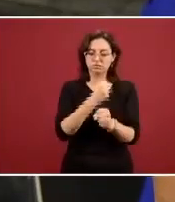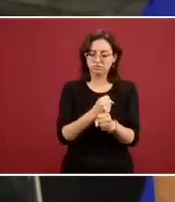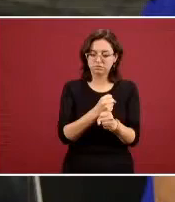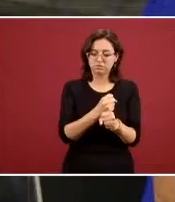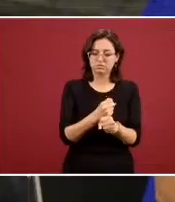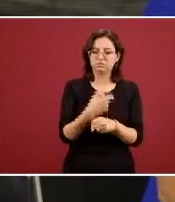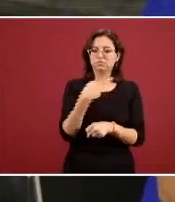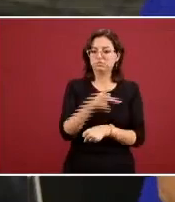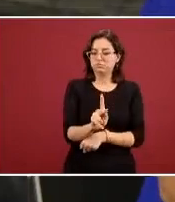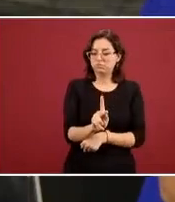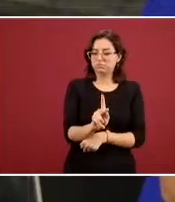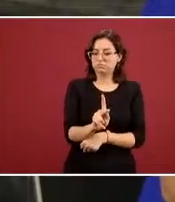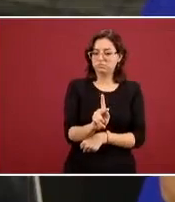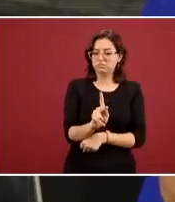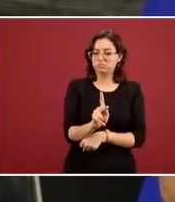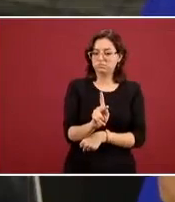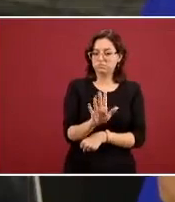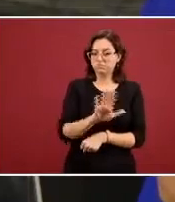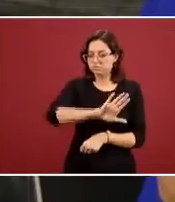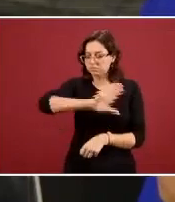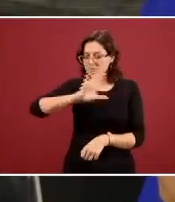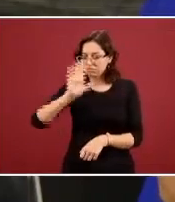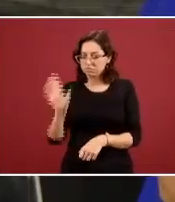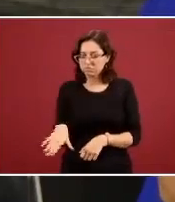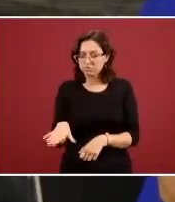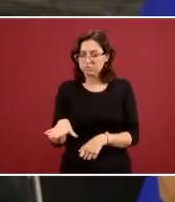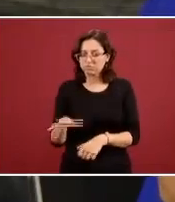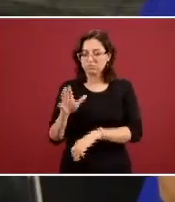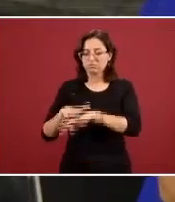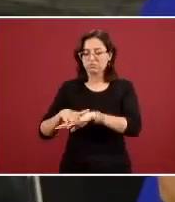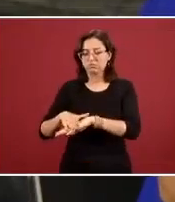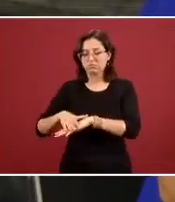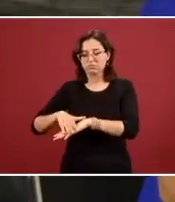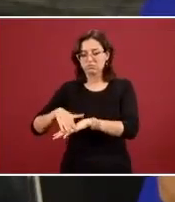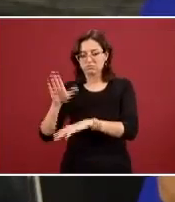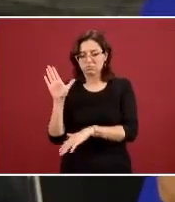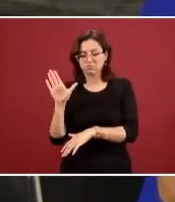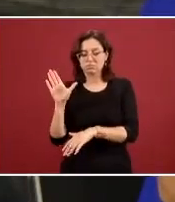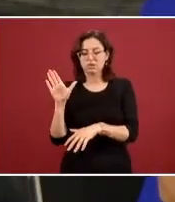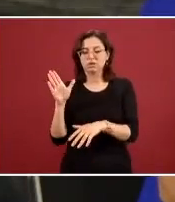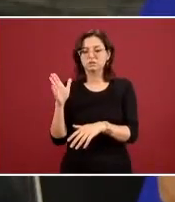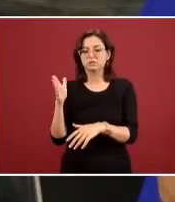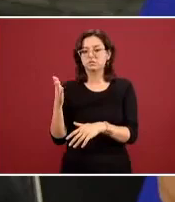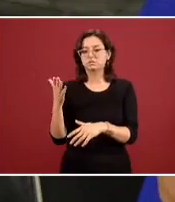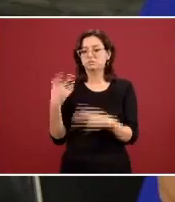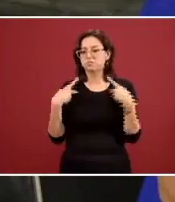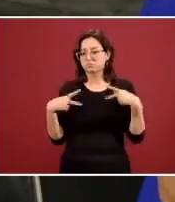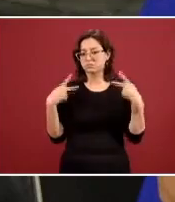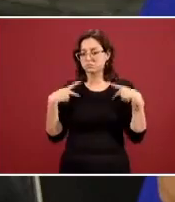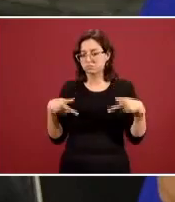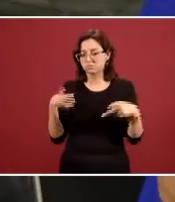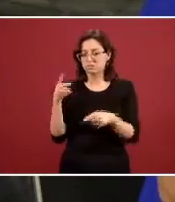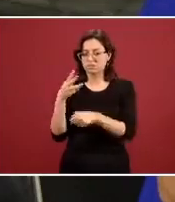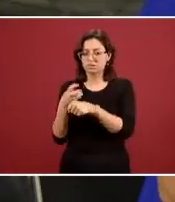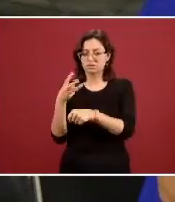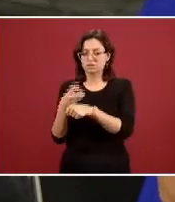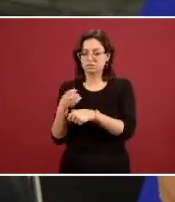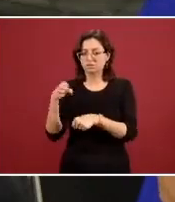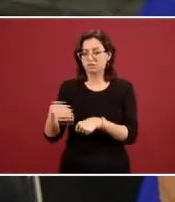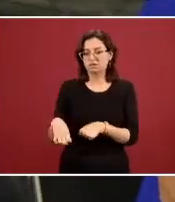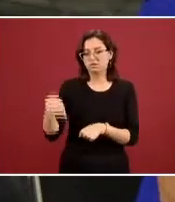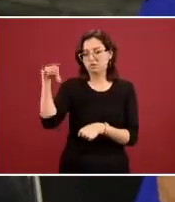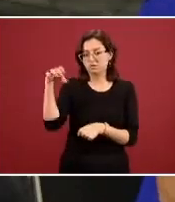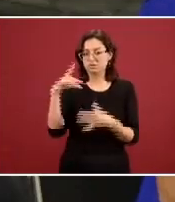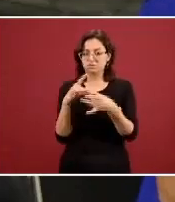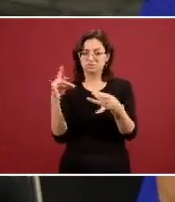están falleciendo más por digamos más personas de la tercera edad si nos